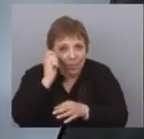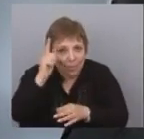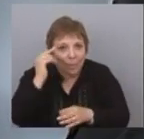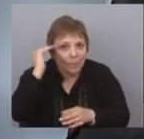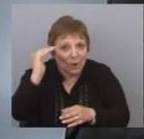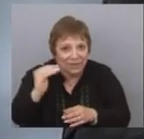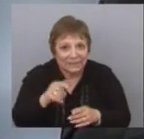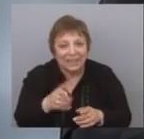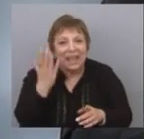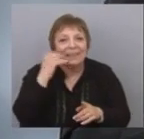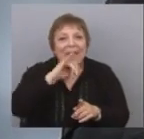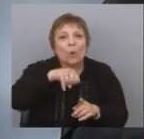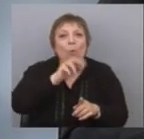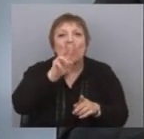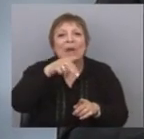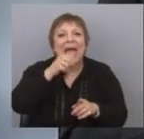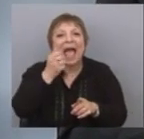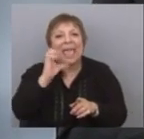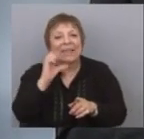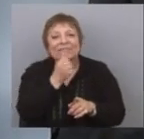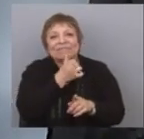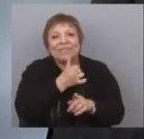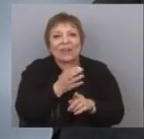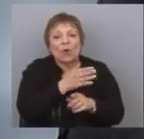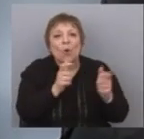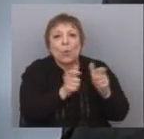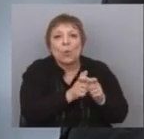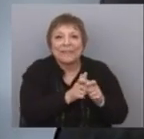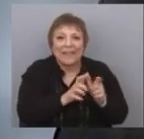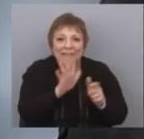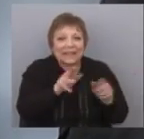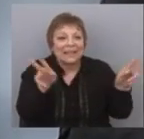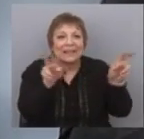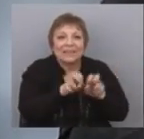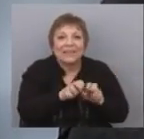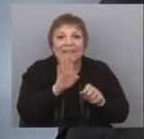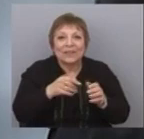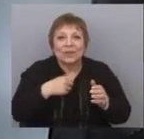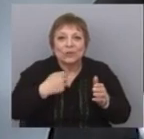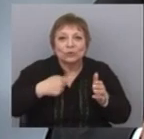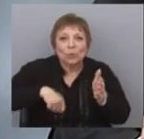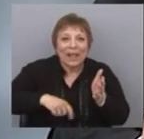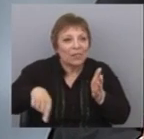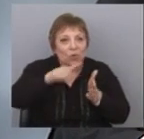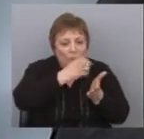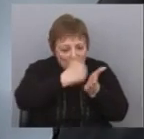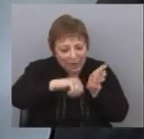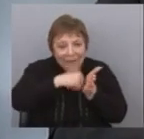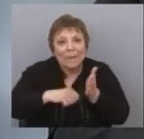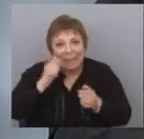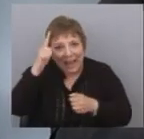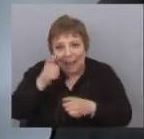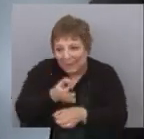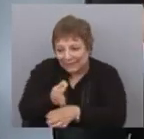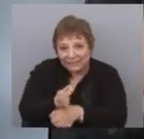una derivación de la vieja Junae, Junta Nacional de Empleo, que tiene como recaudación el Fondo de Reconversión Laboral para capacitación de la gente, de los